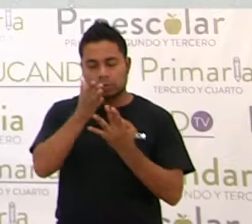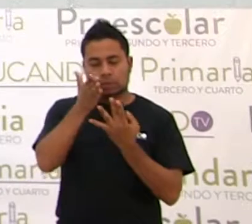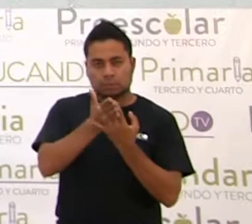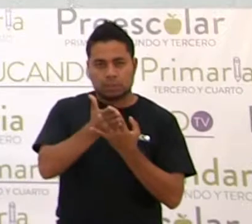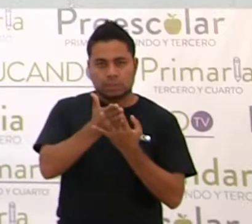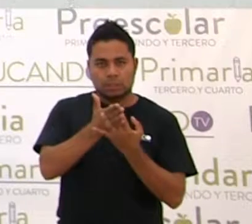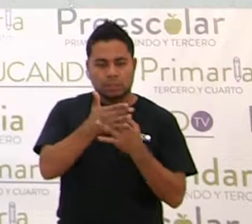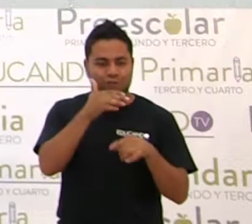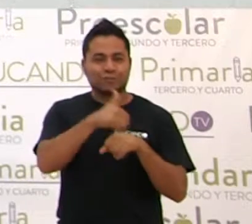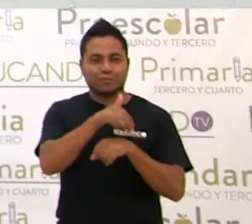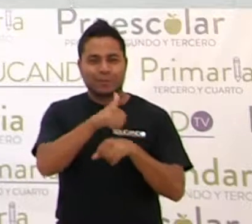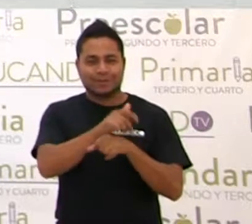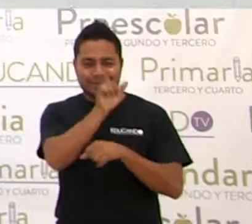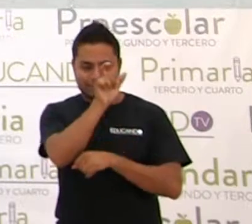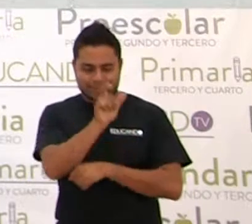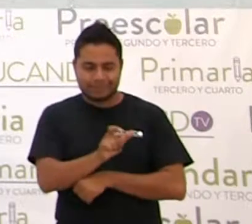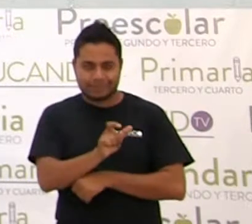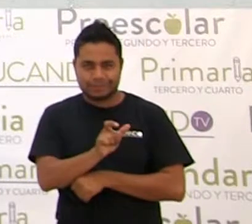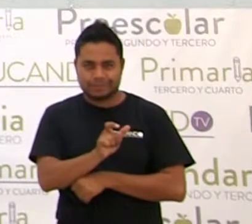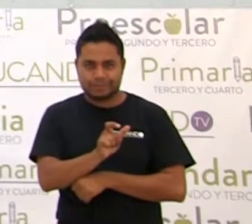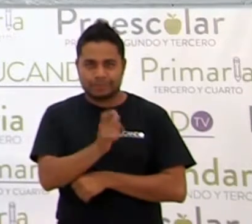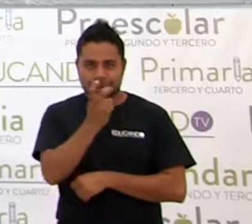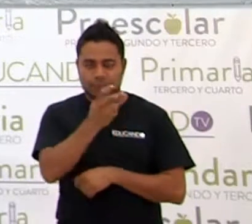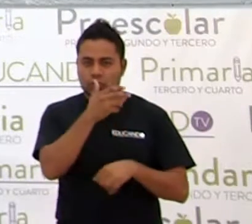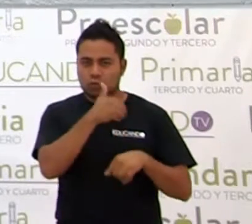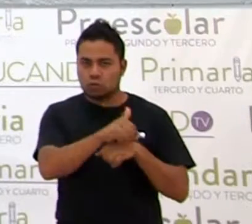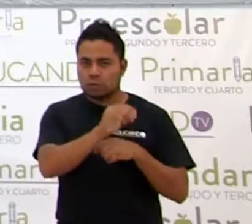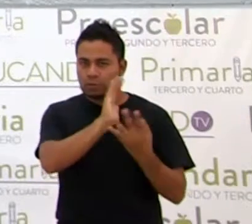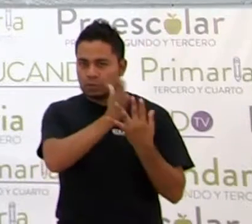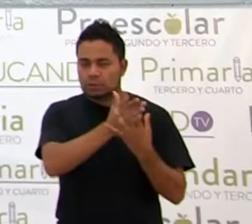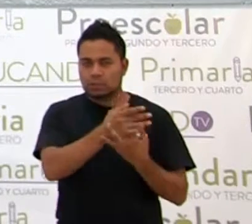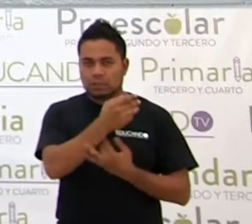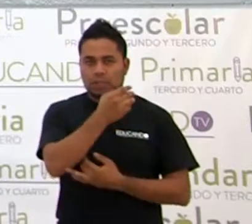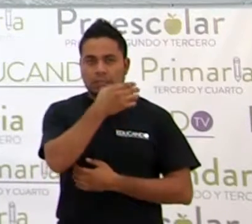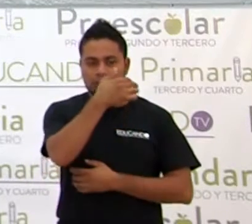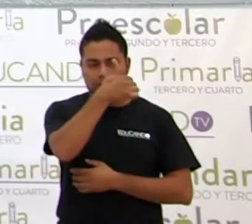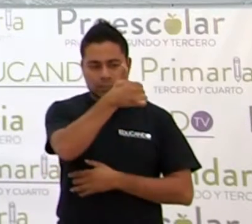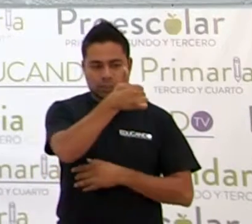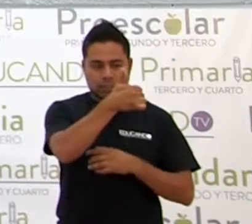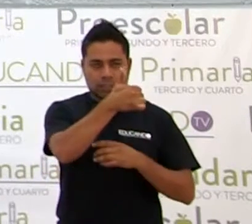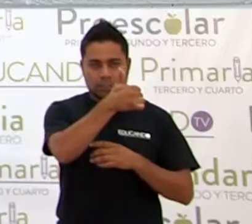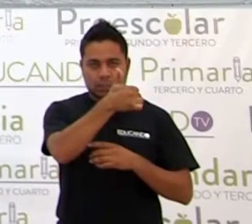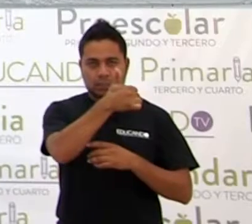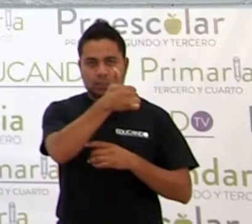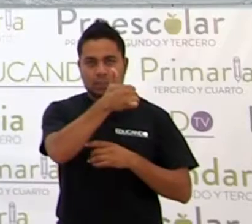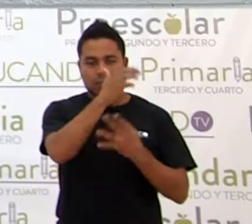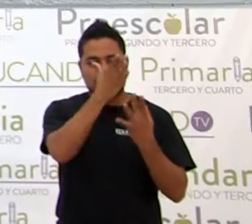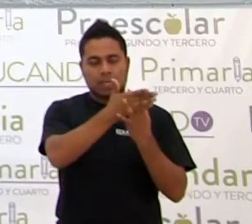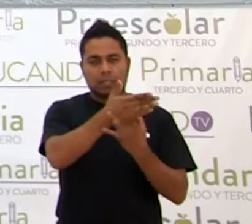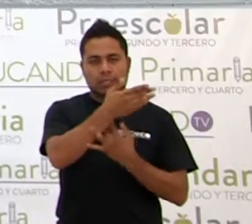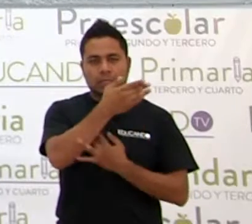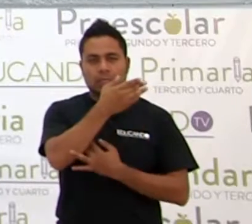los coeficientes, es decir, los números. 6 entre 2, 3.